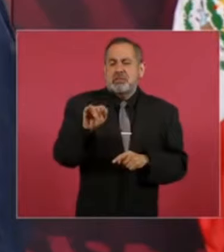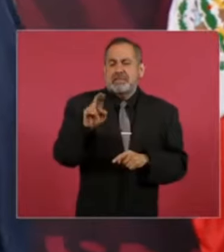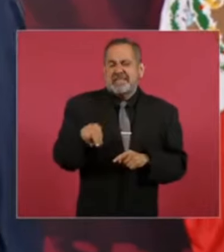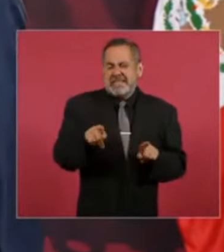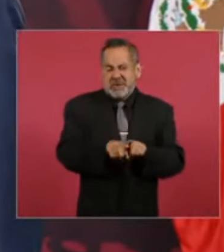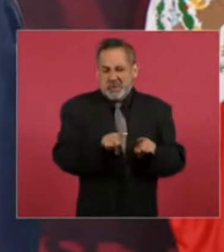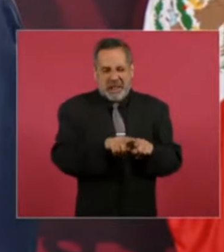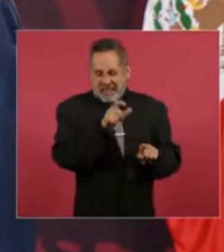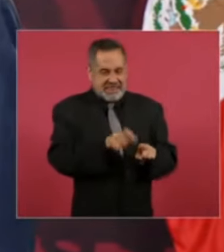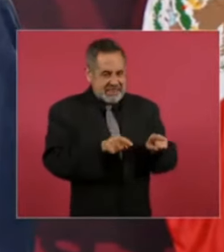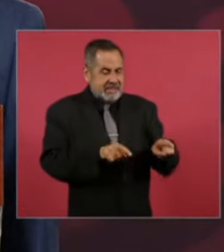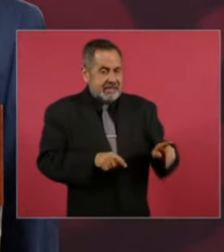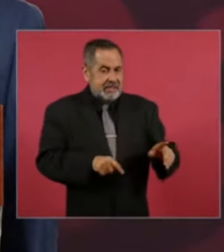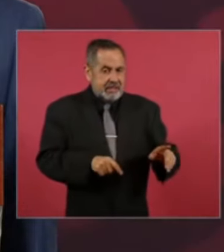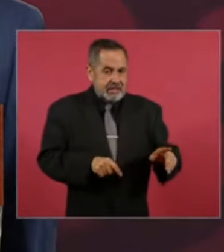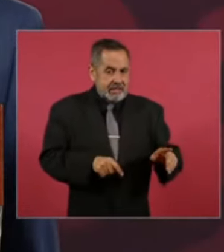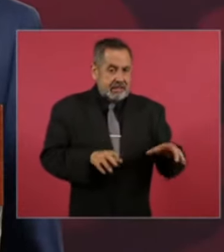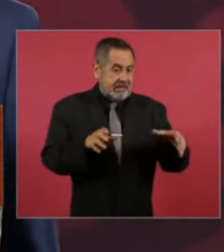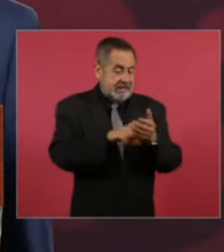en los pinos